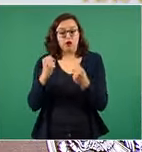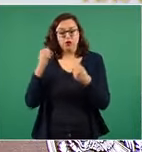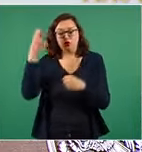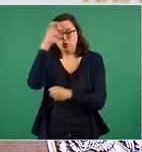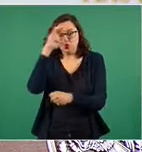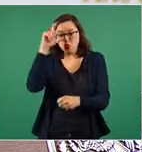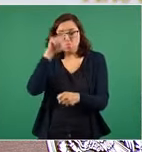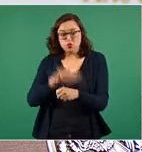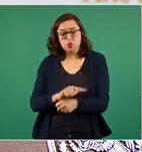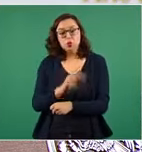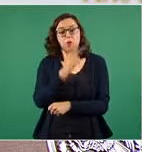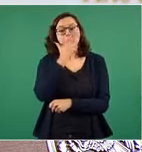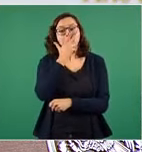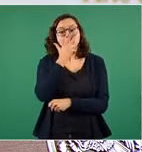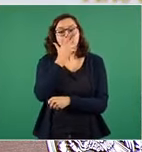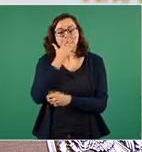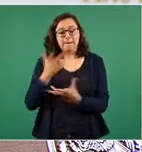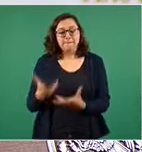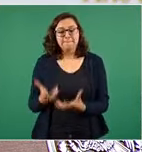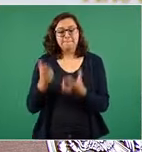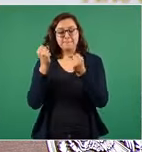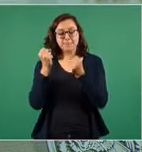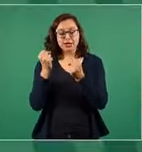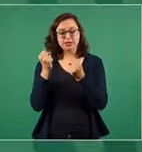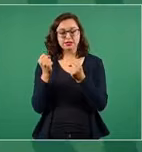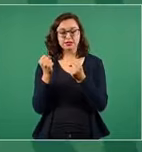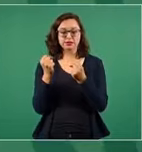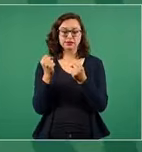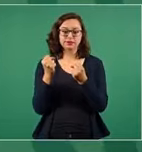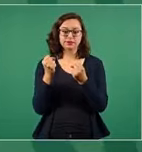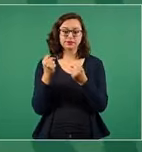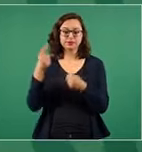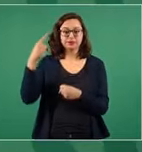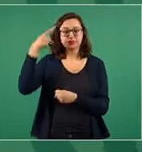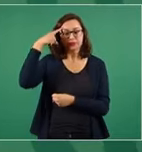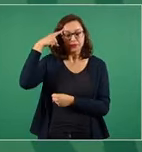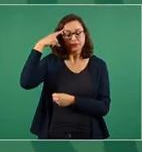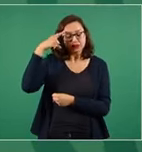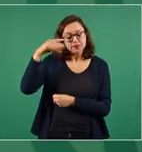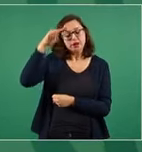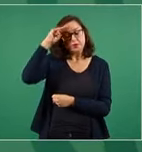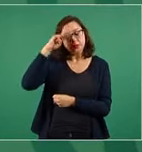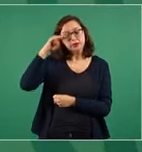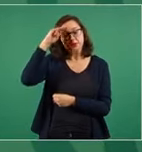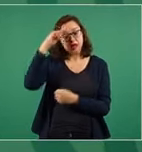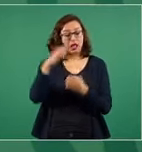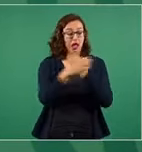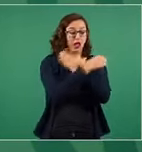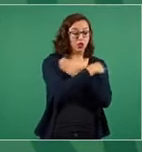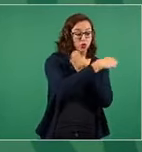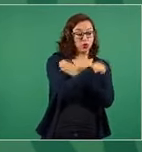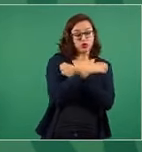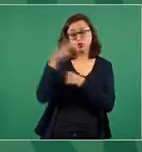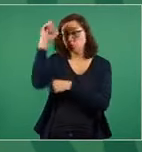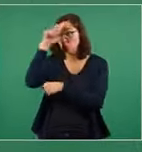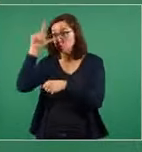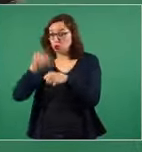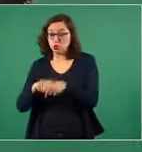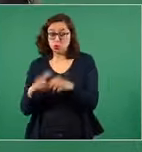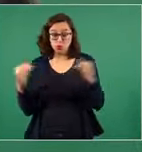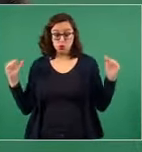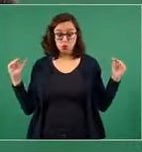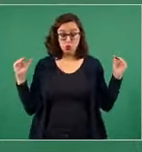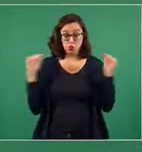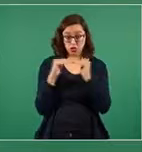y también no estar pensando que es lo mismo la educación que la cultura o que la educación